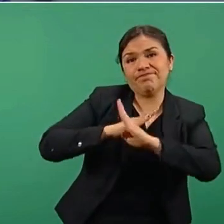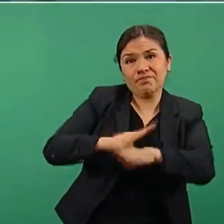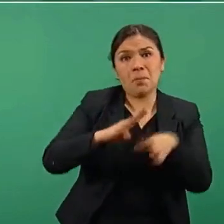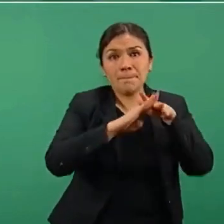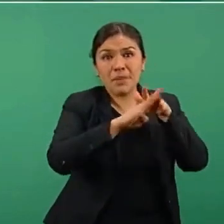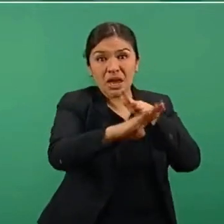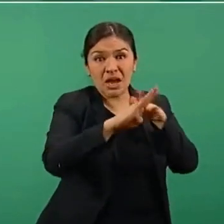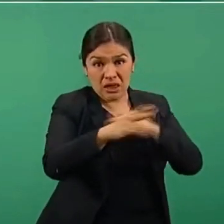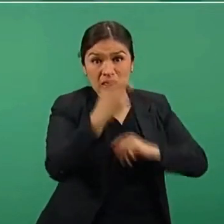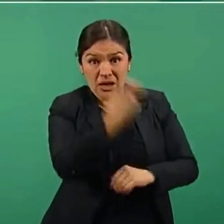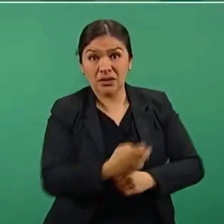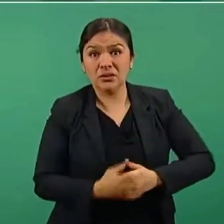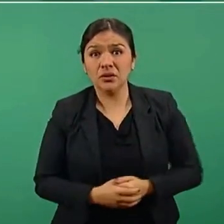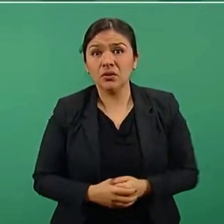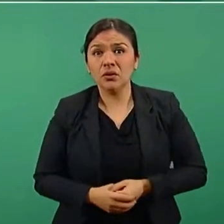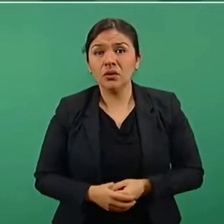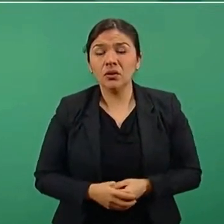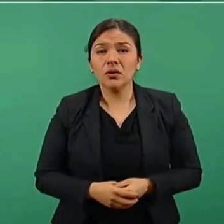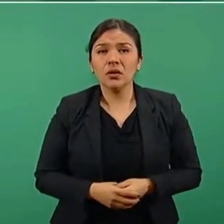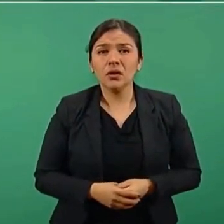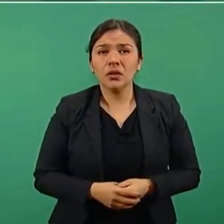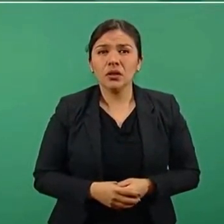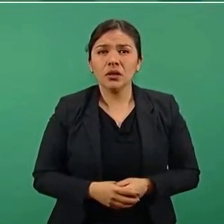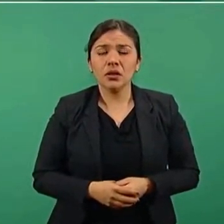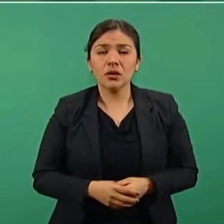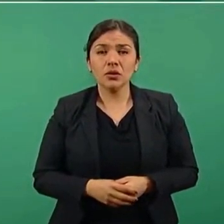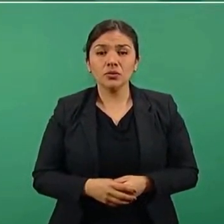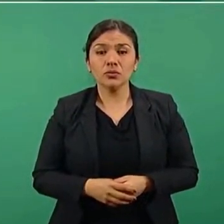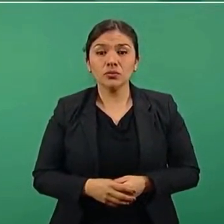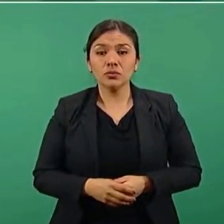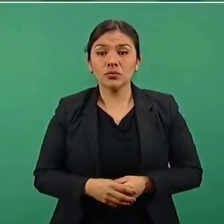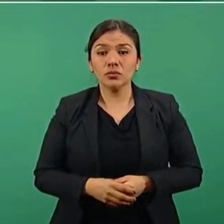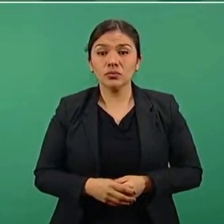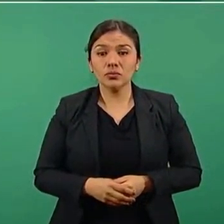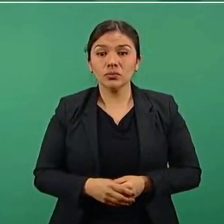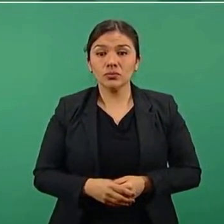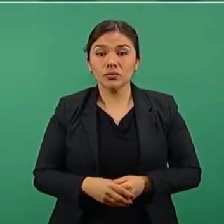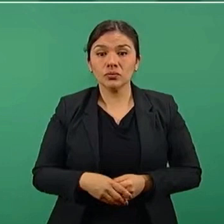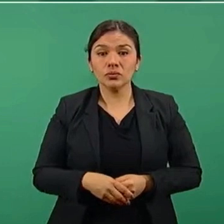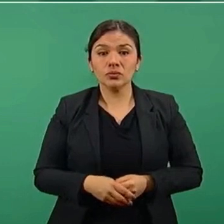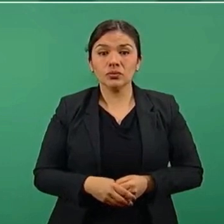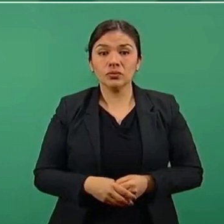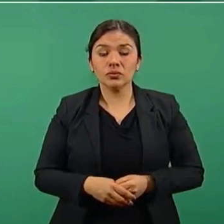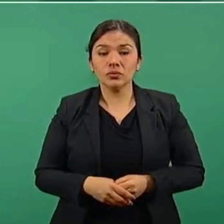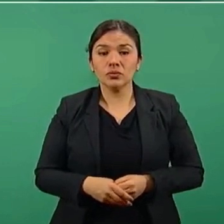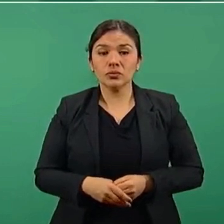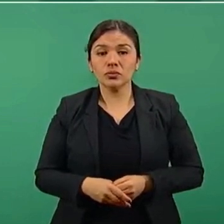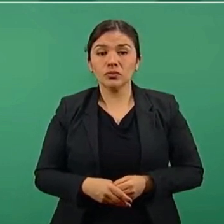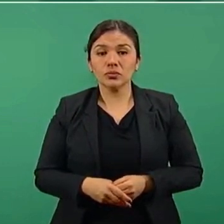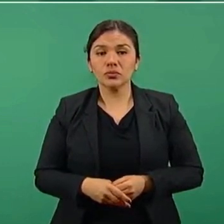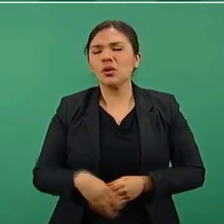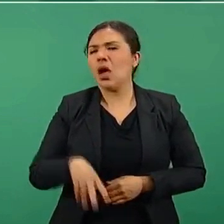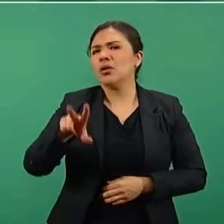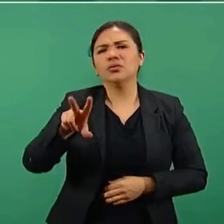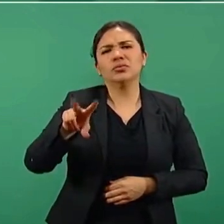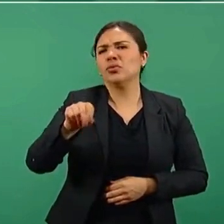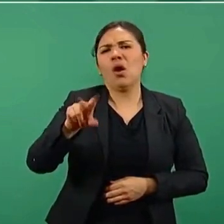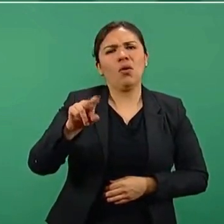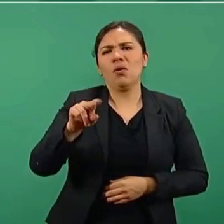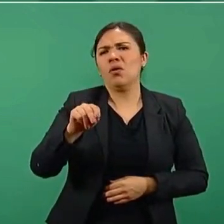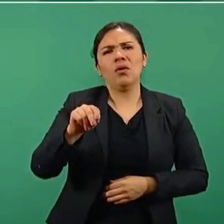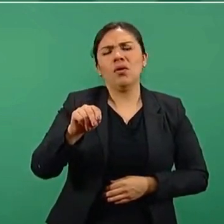región. No, ellos tienen que atender